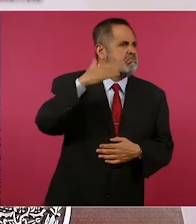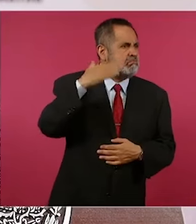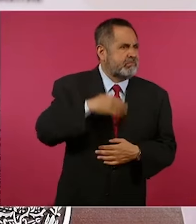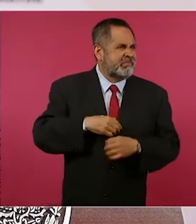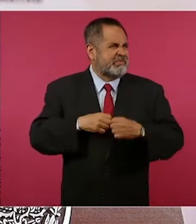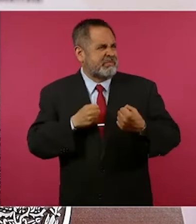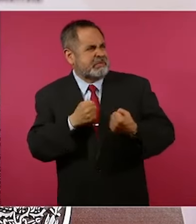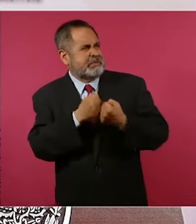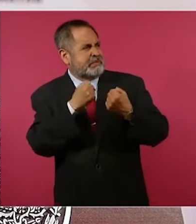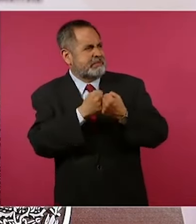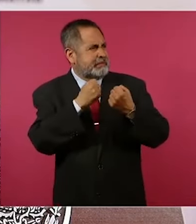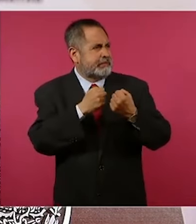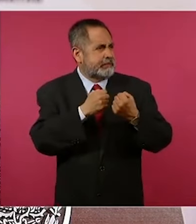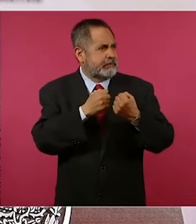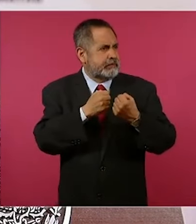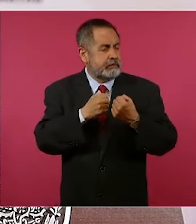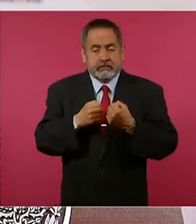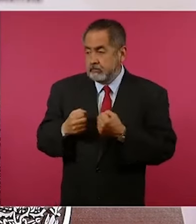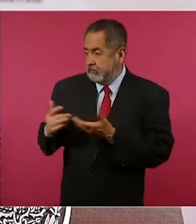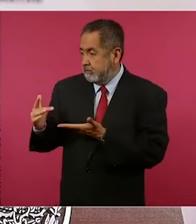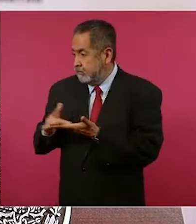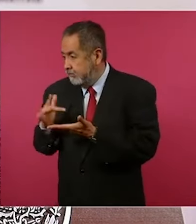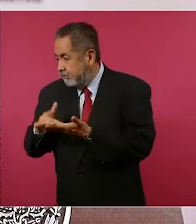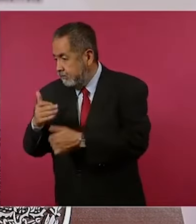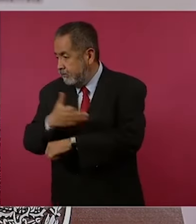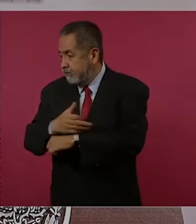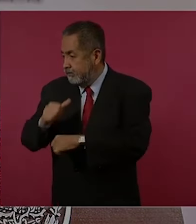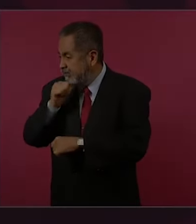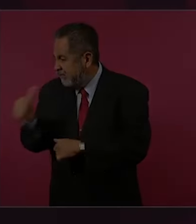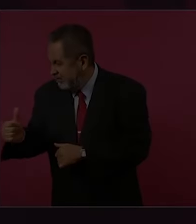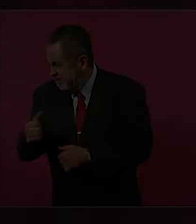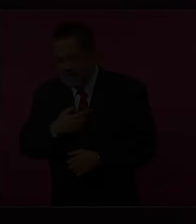sin el apoyo de la familia.